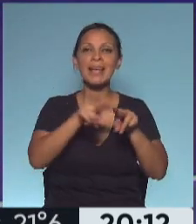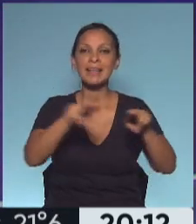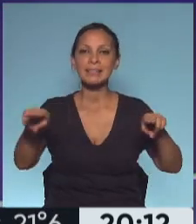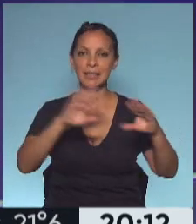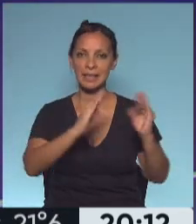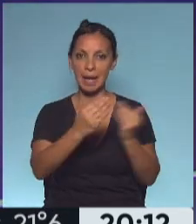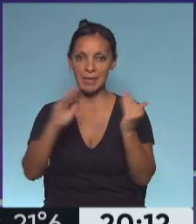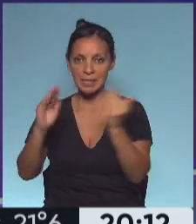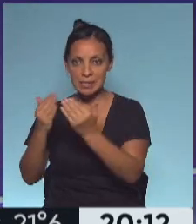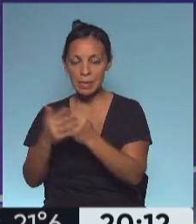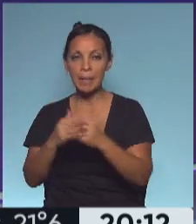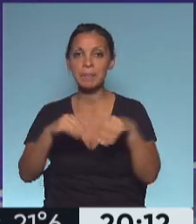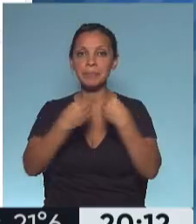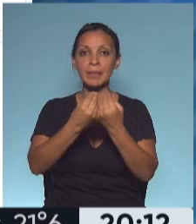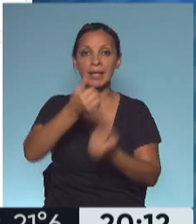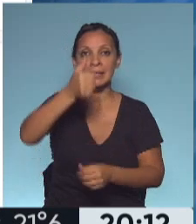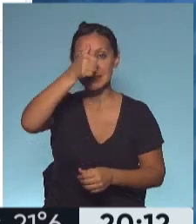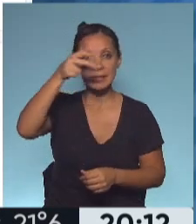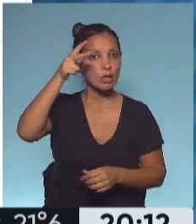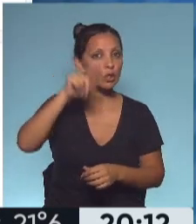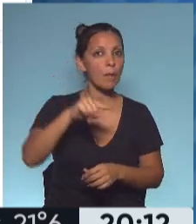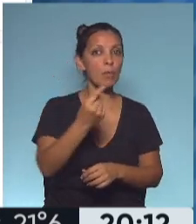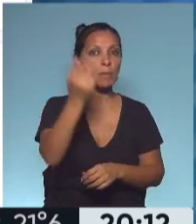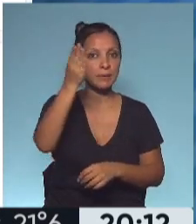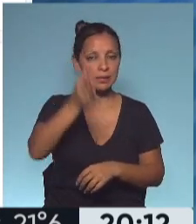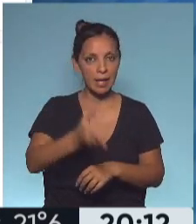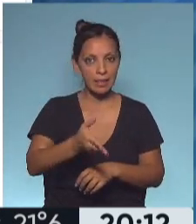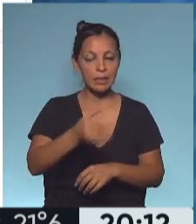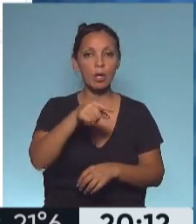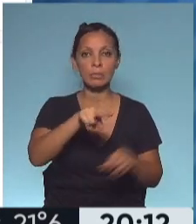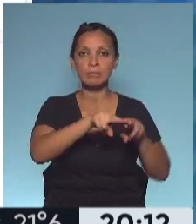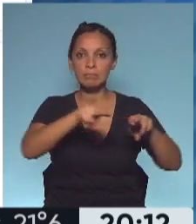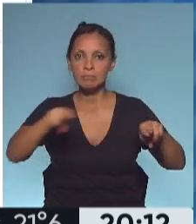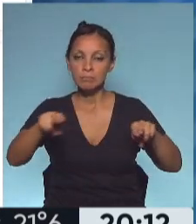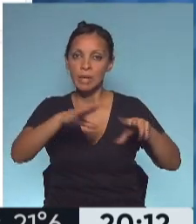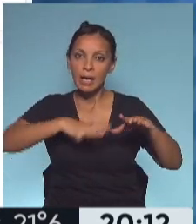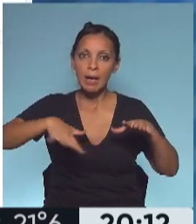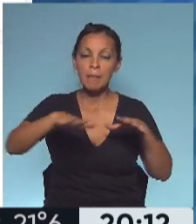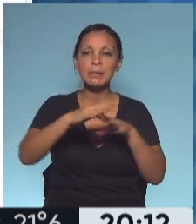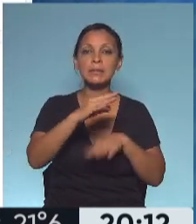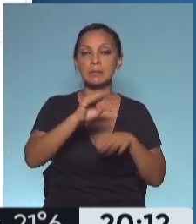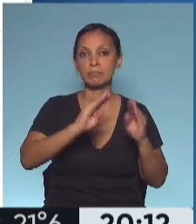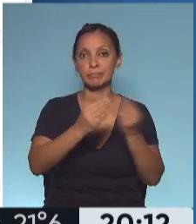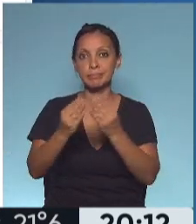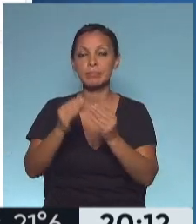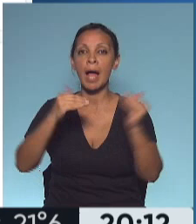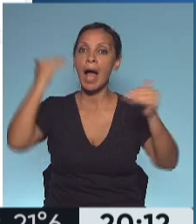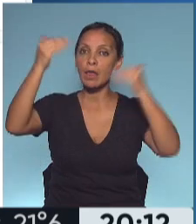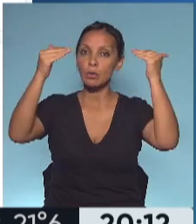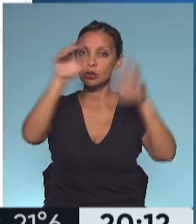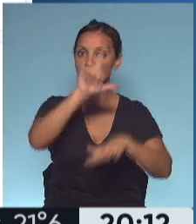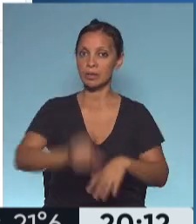de terapia intensiva. 68,1% es la ocupación de camas UTI en adulto a nivel